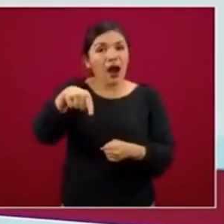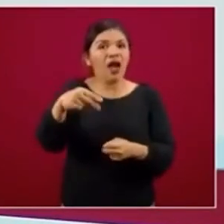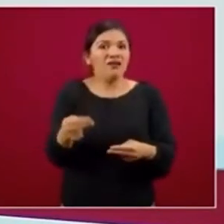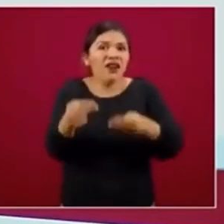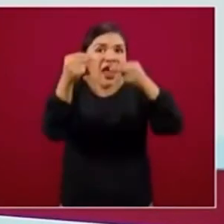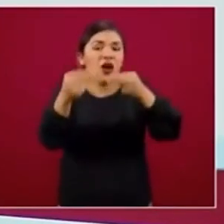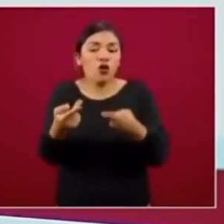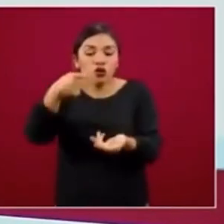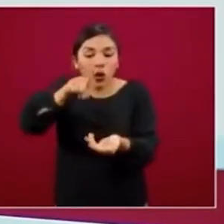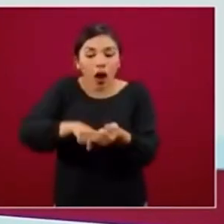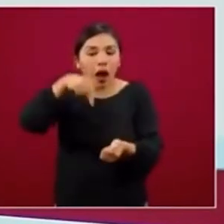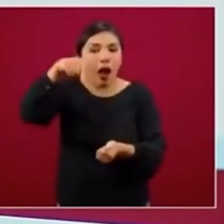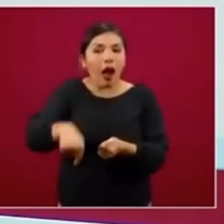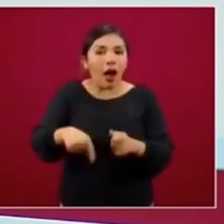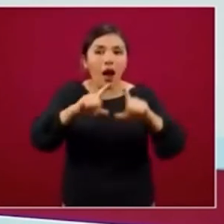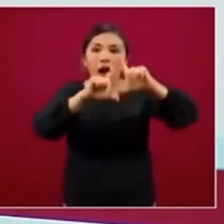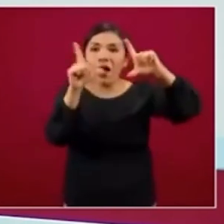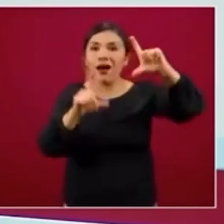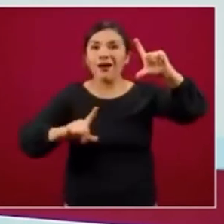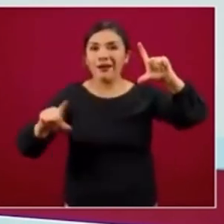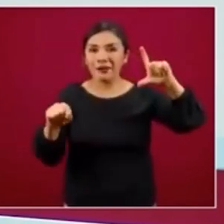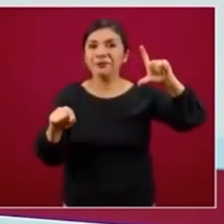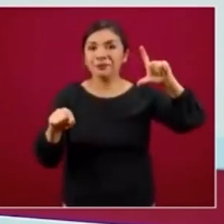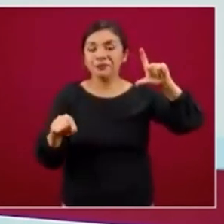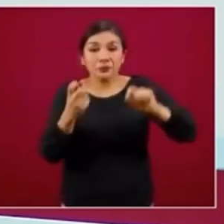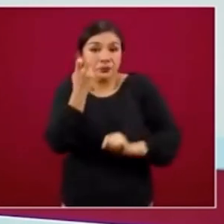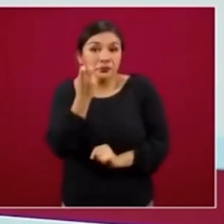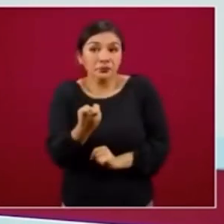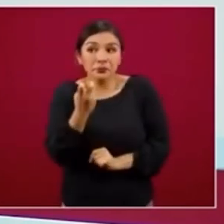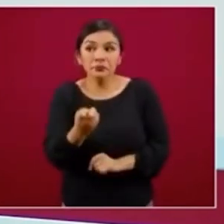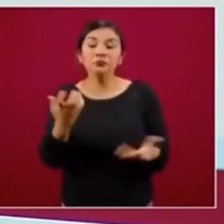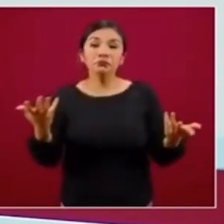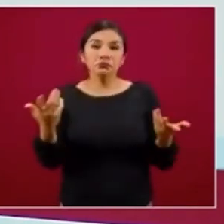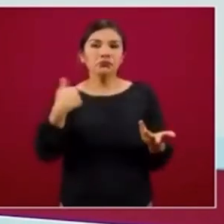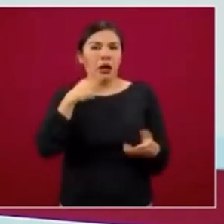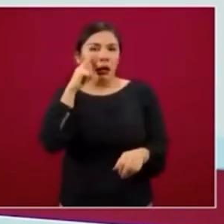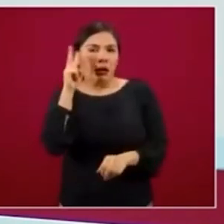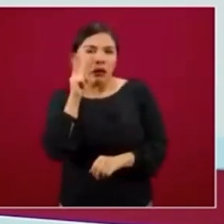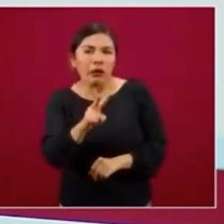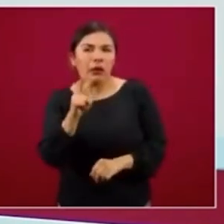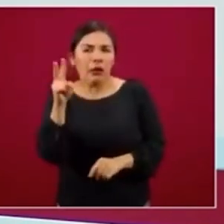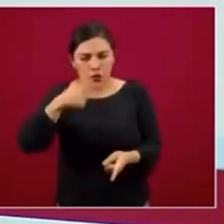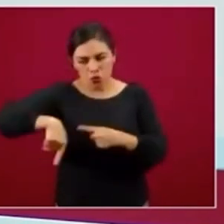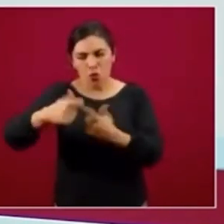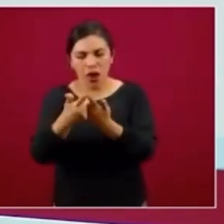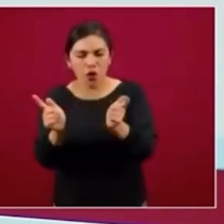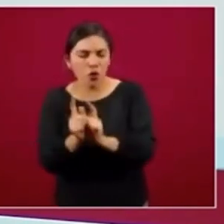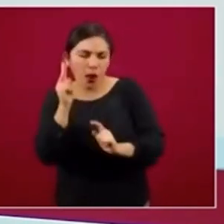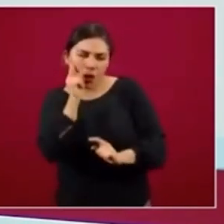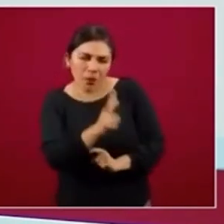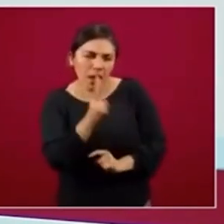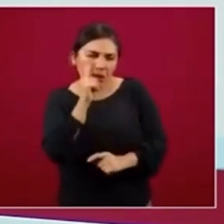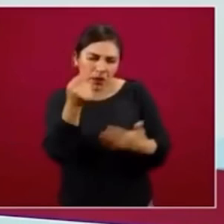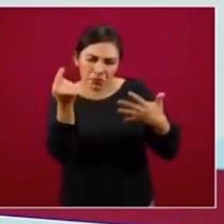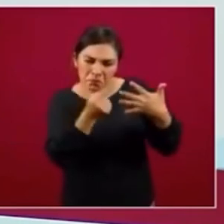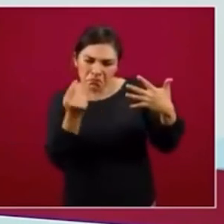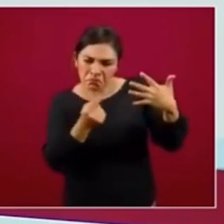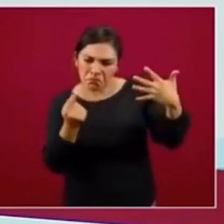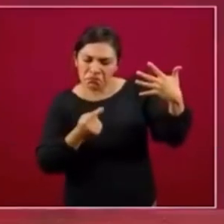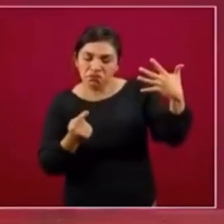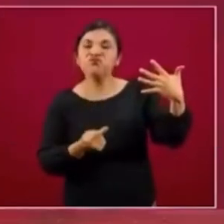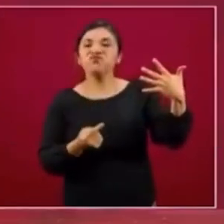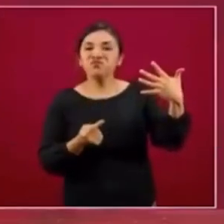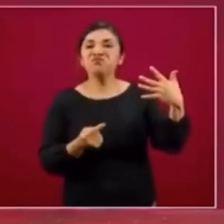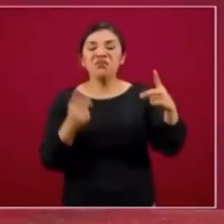mercado interno. Entonces, nosotros tomando en cuenta estos elementos es que